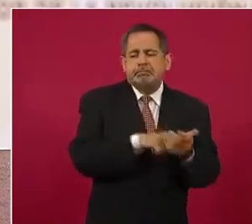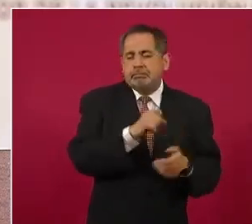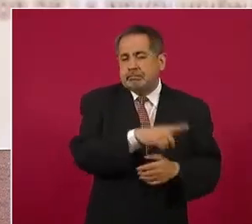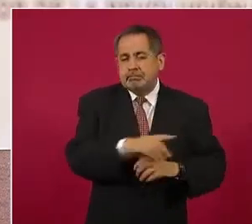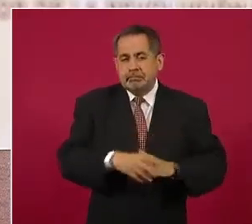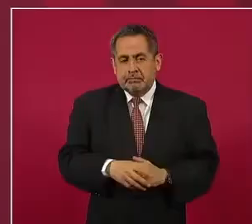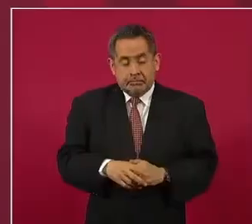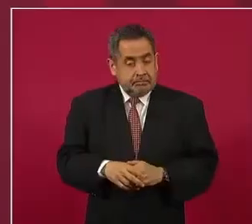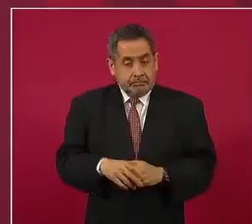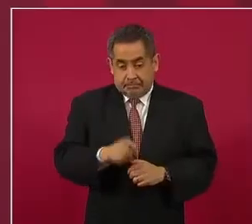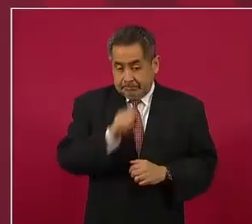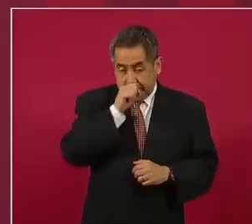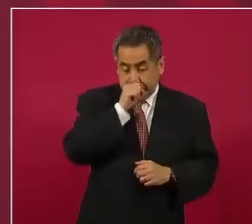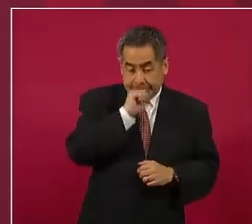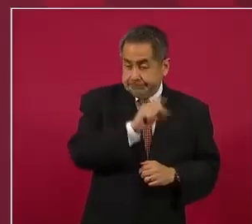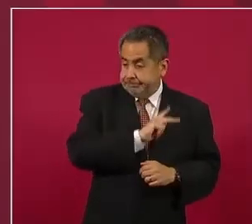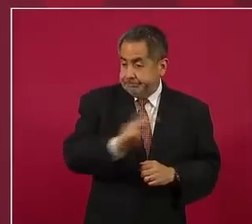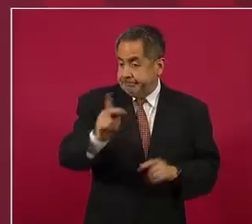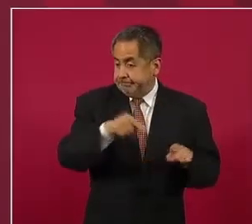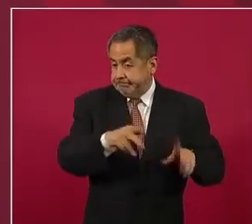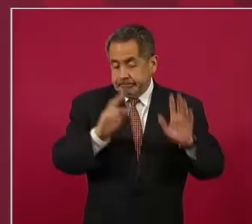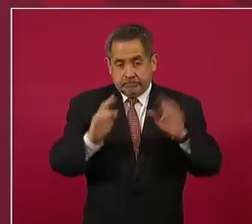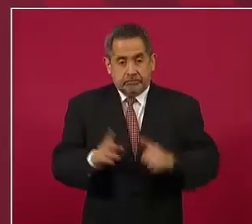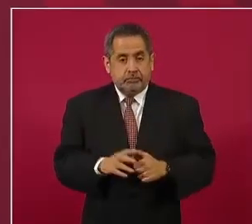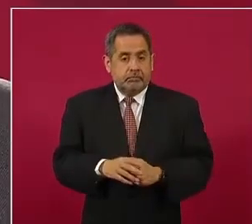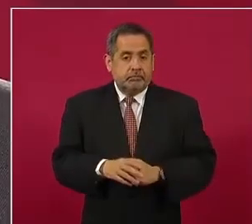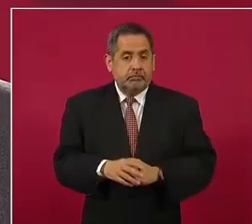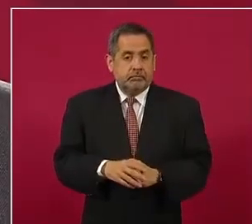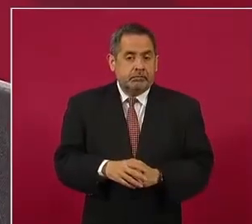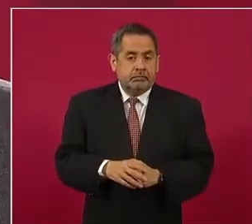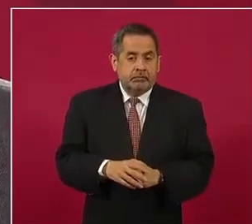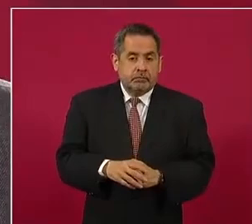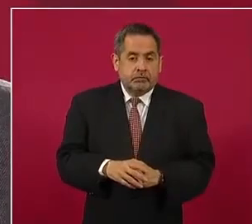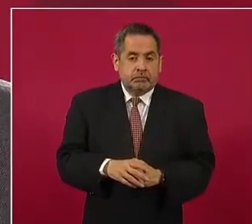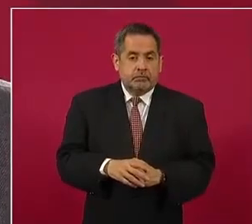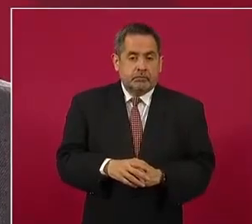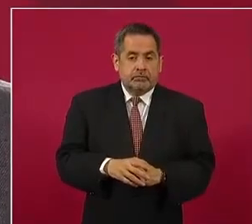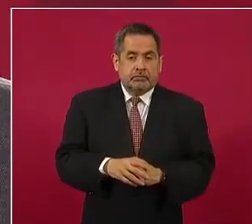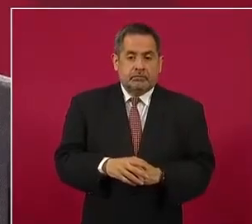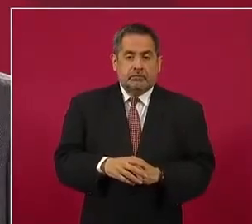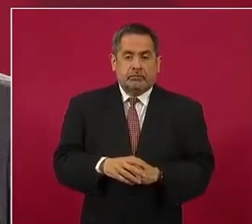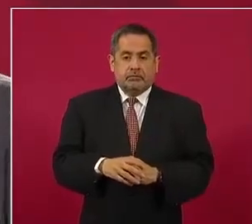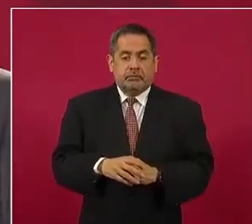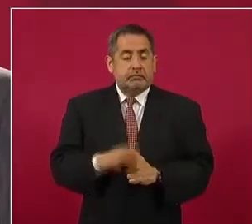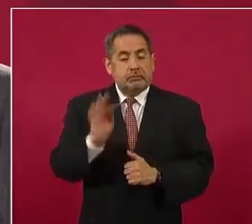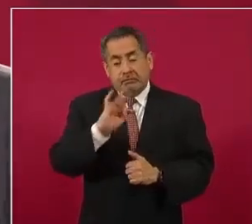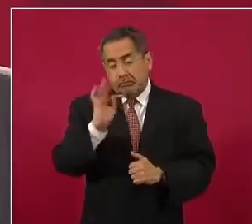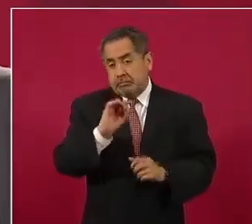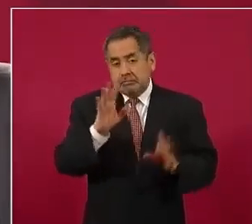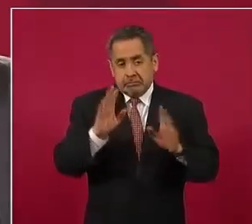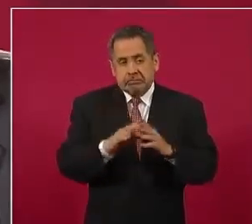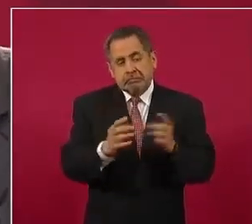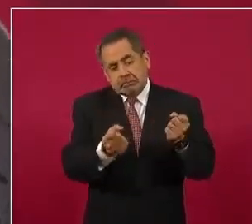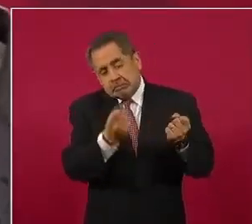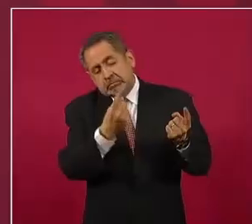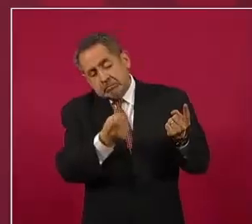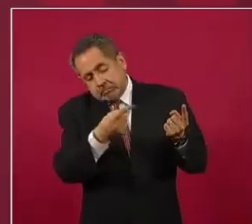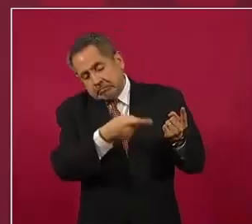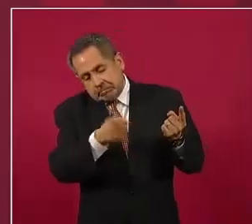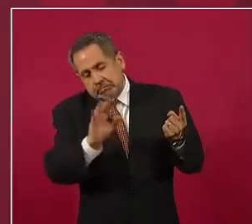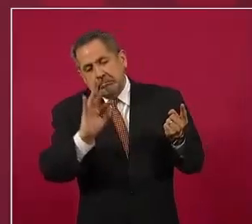Ahí sí que a lo mejor puede haber alguien,